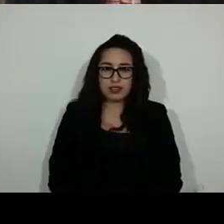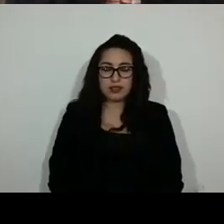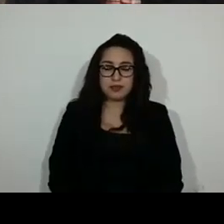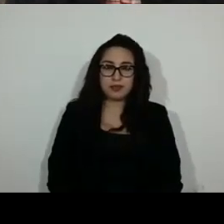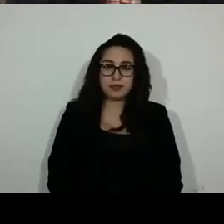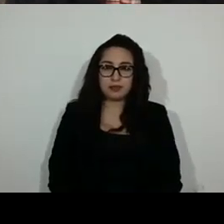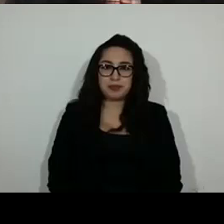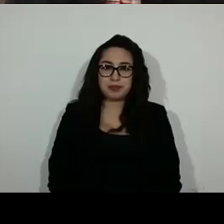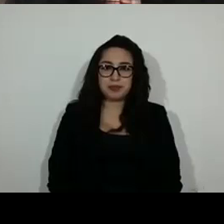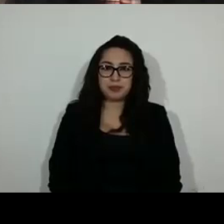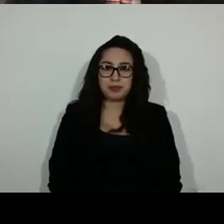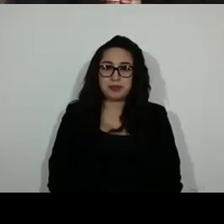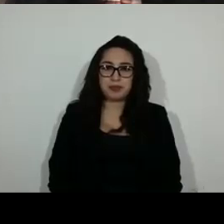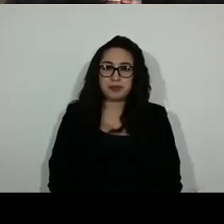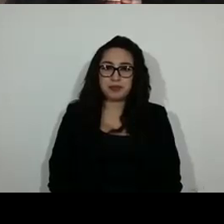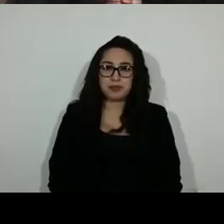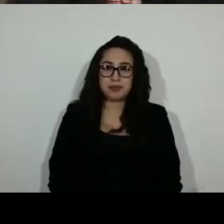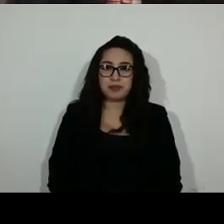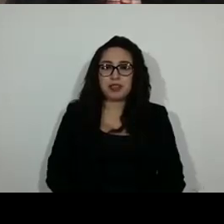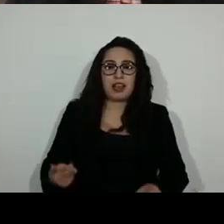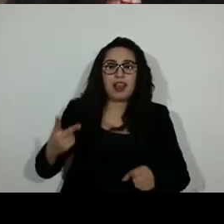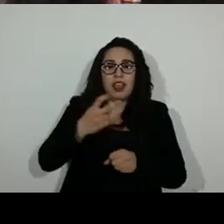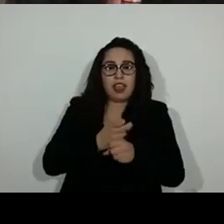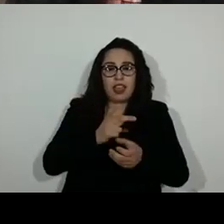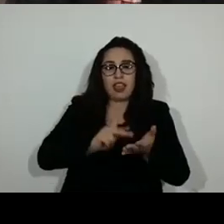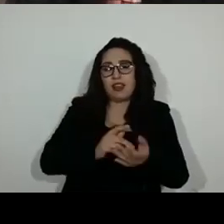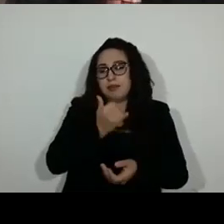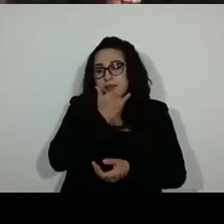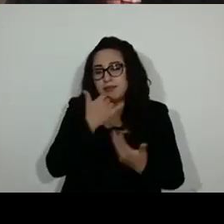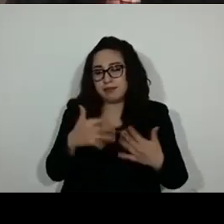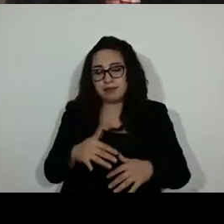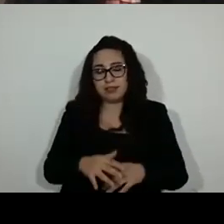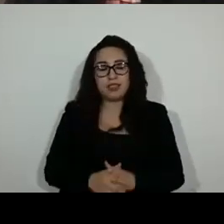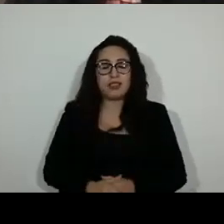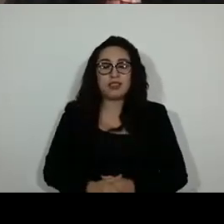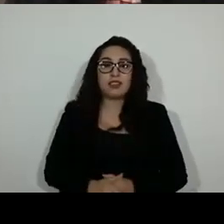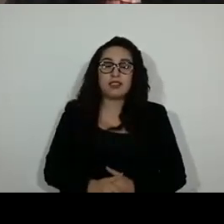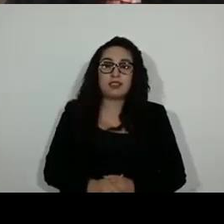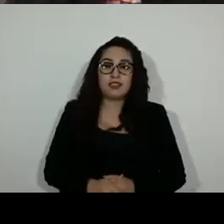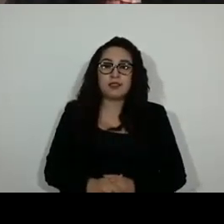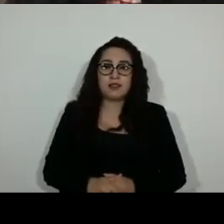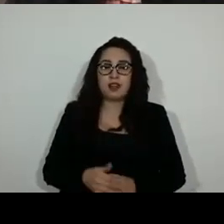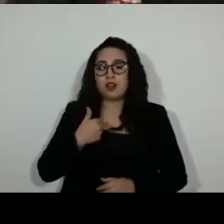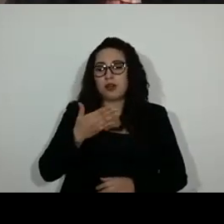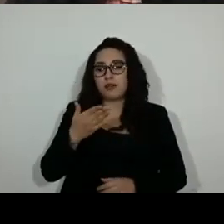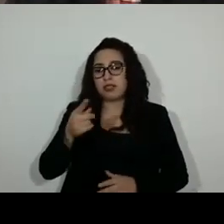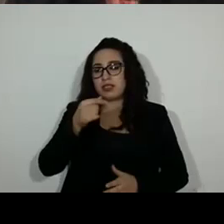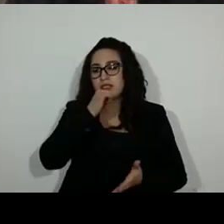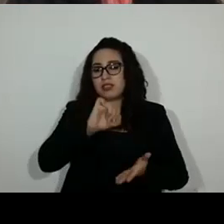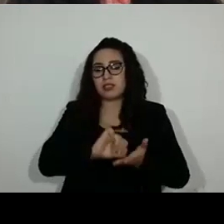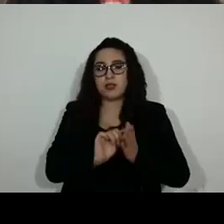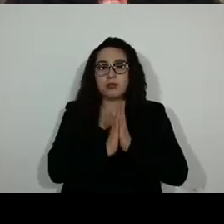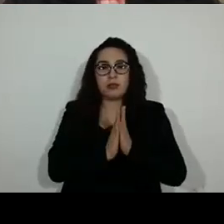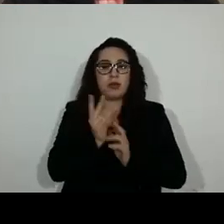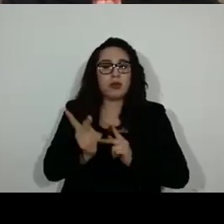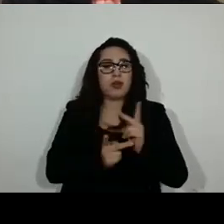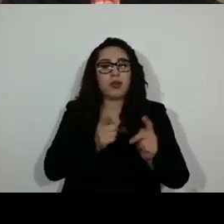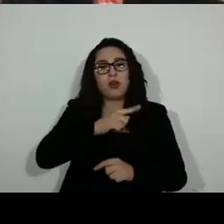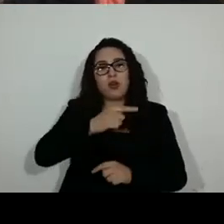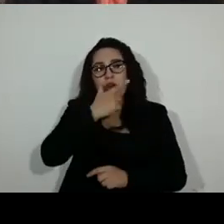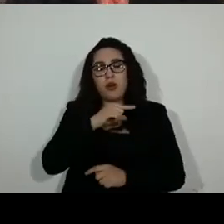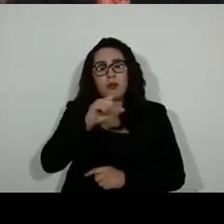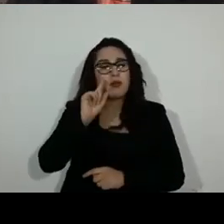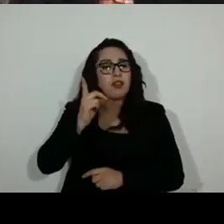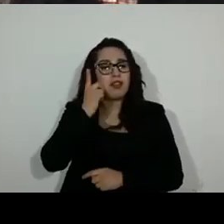Va la segunda vez, perdón, nuevamente. Por lo tanto, proceda la Secretaría a someter en votación nominal la